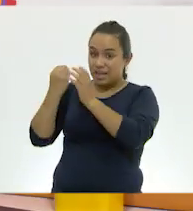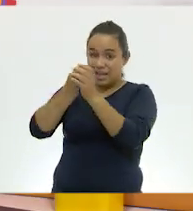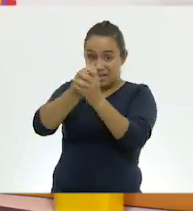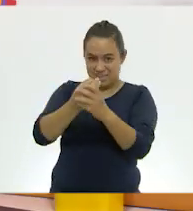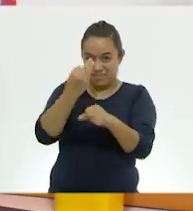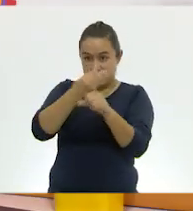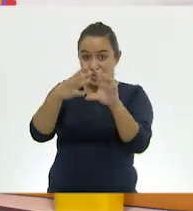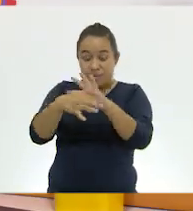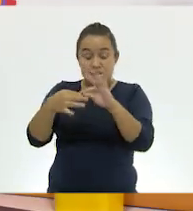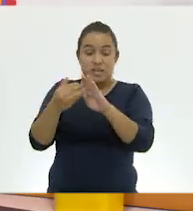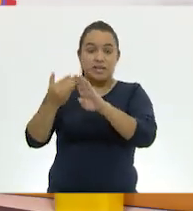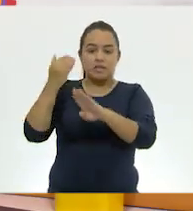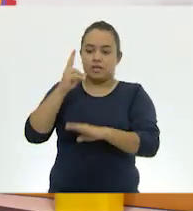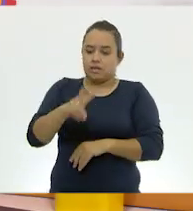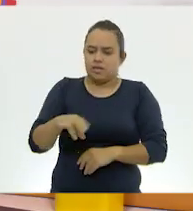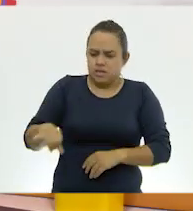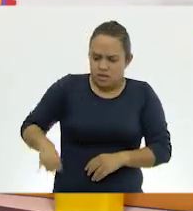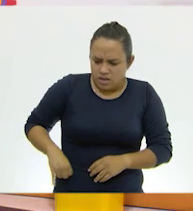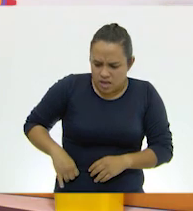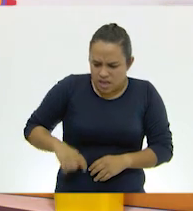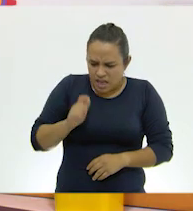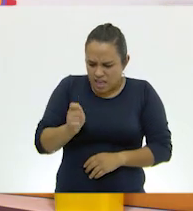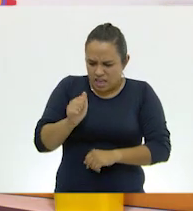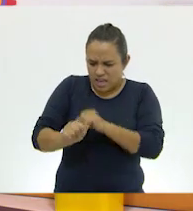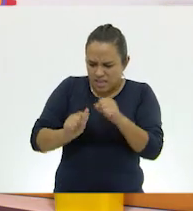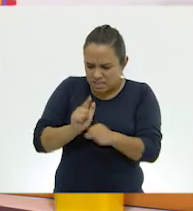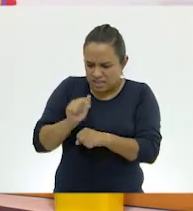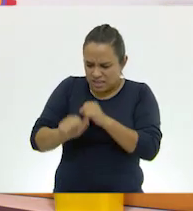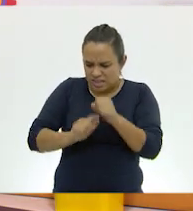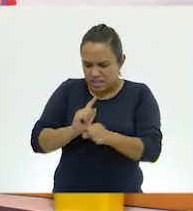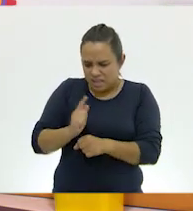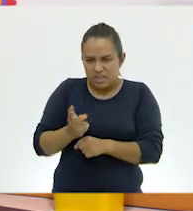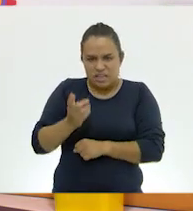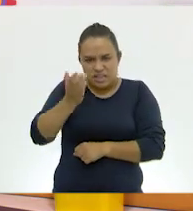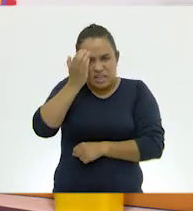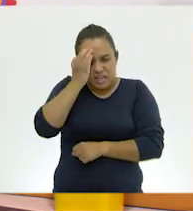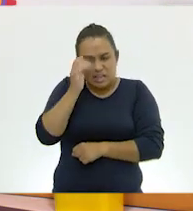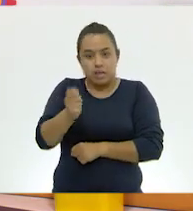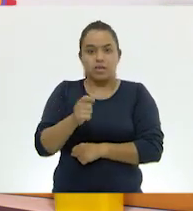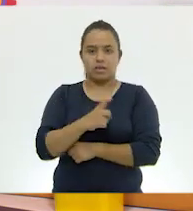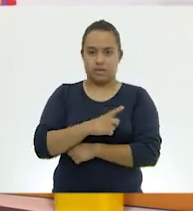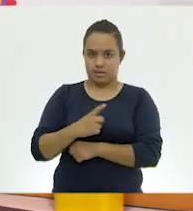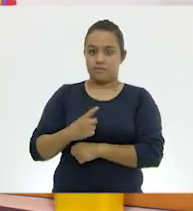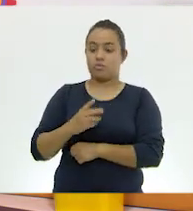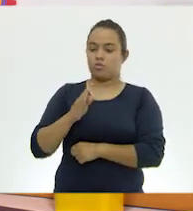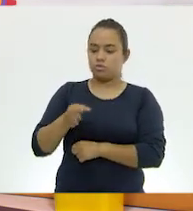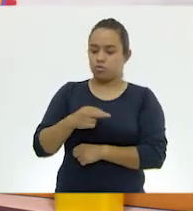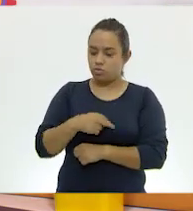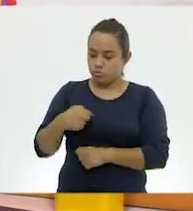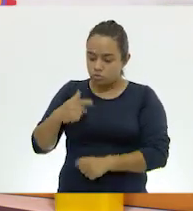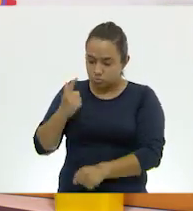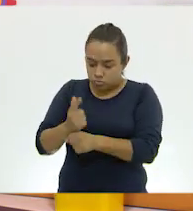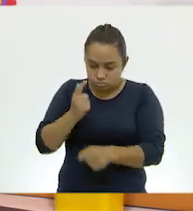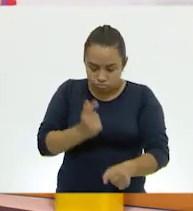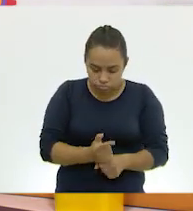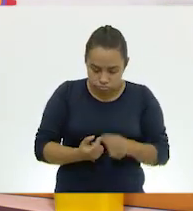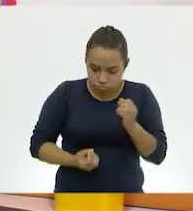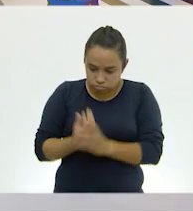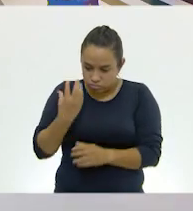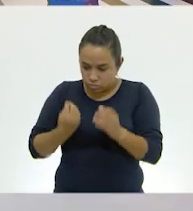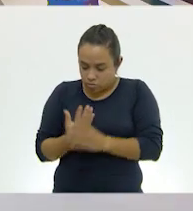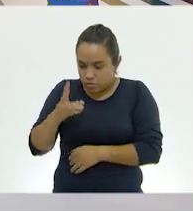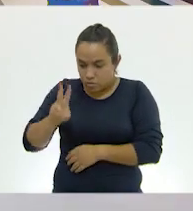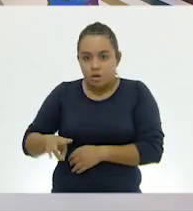la verdad es muy interesante conocer acerca de los animales porque debemos de reconocer que hemos descubierto muchas cosas muy